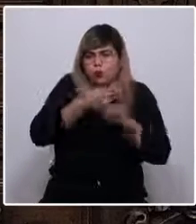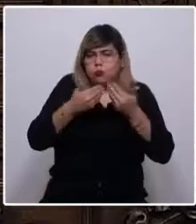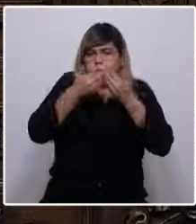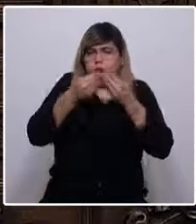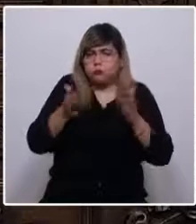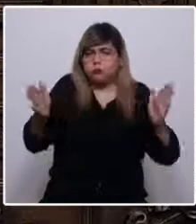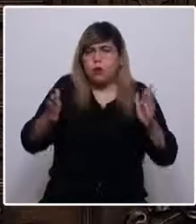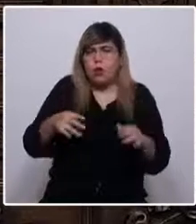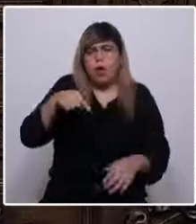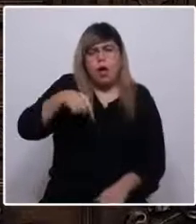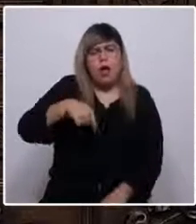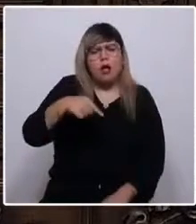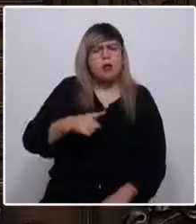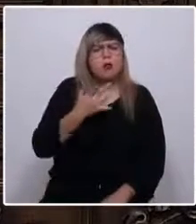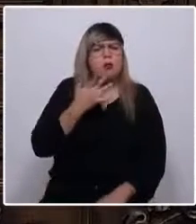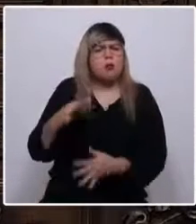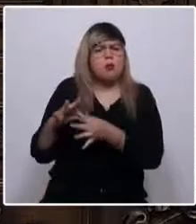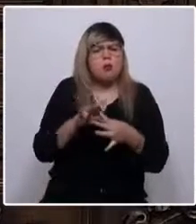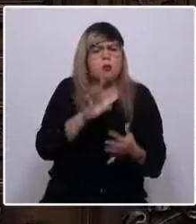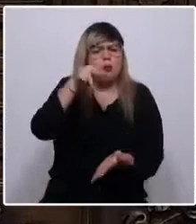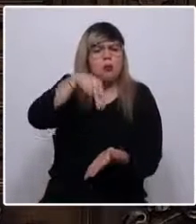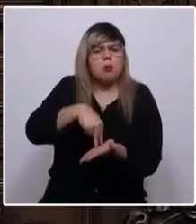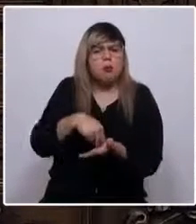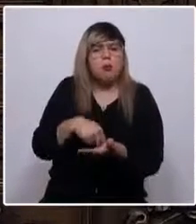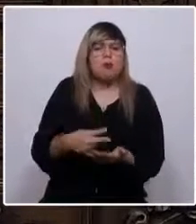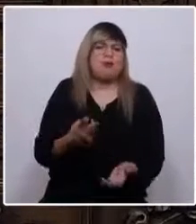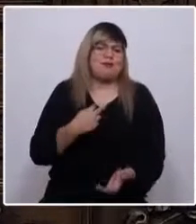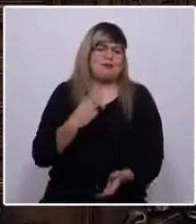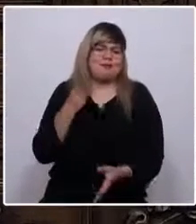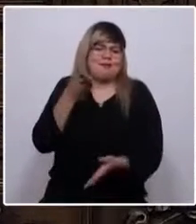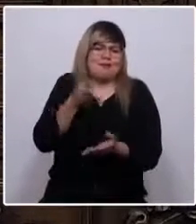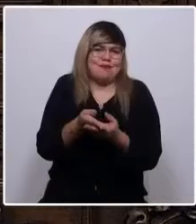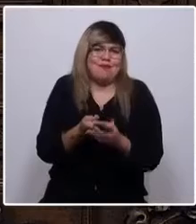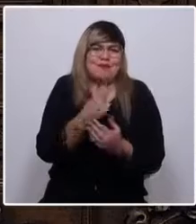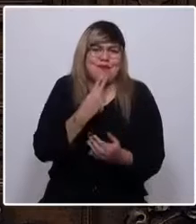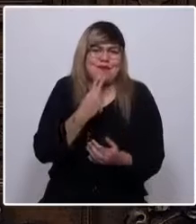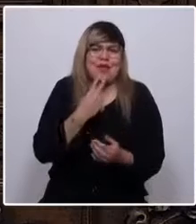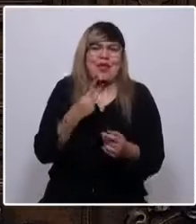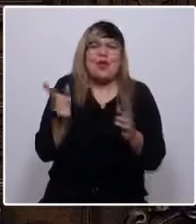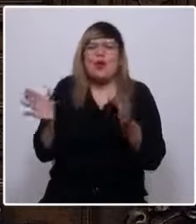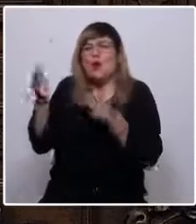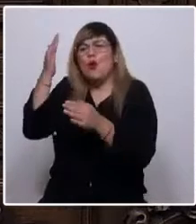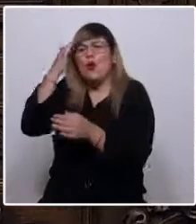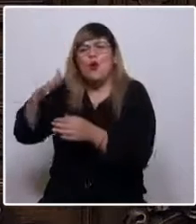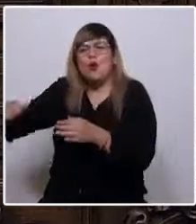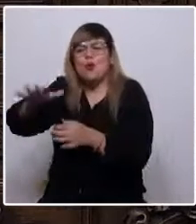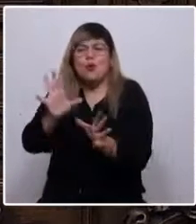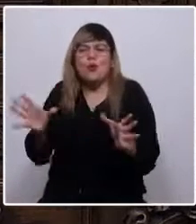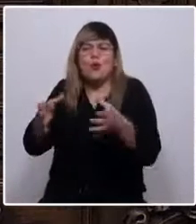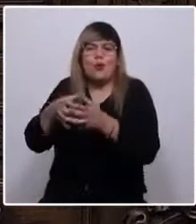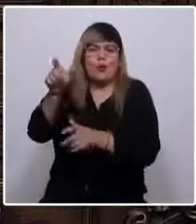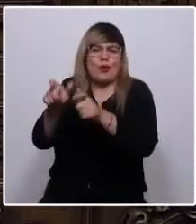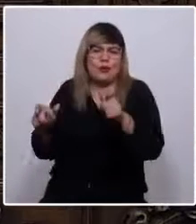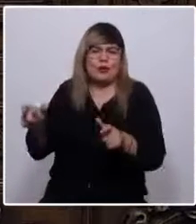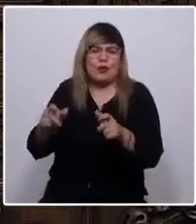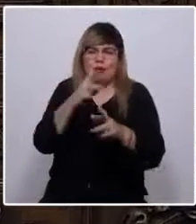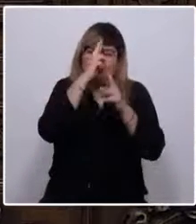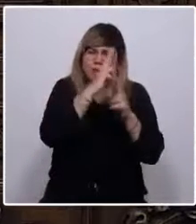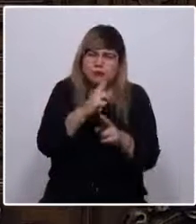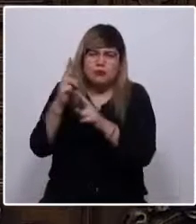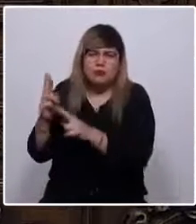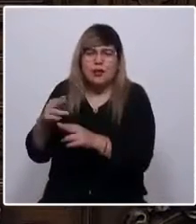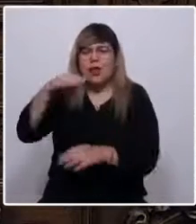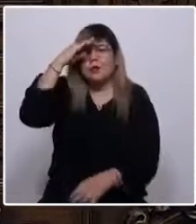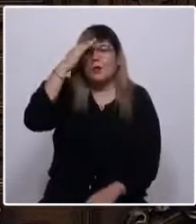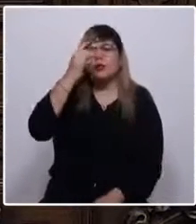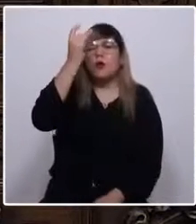Estoy aquí para aportar desde mi vida, para ponerla en común junto a otras y otros, en un espacio de respeto, desde la experiencia única,